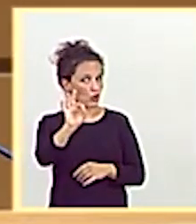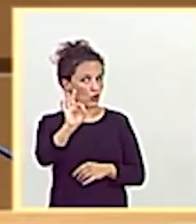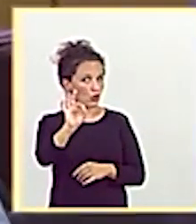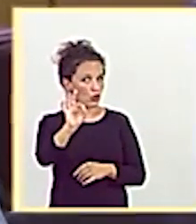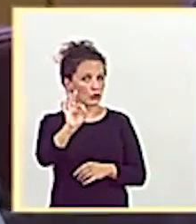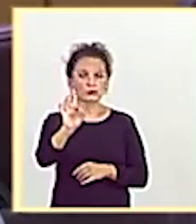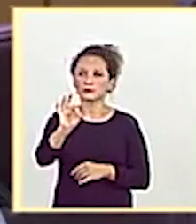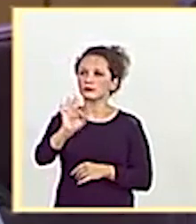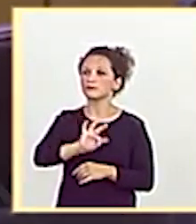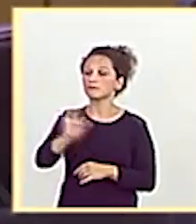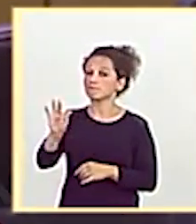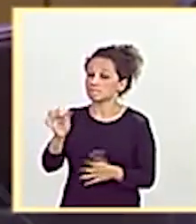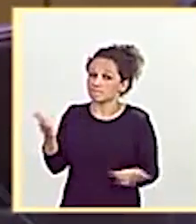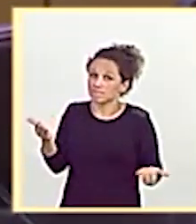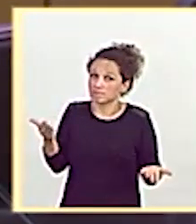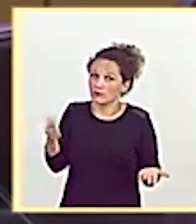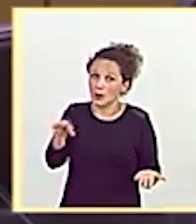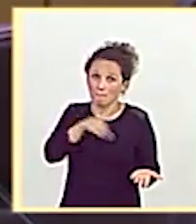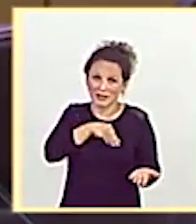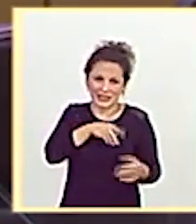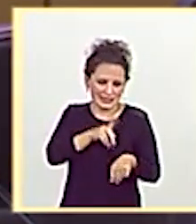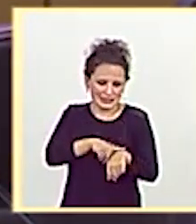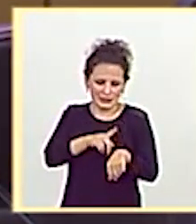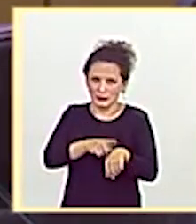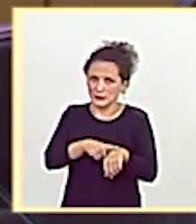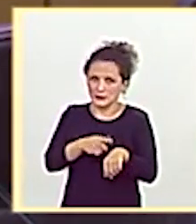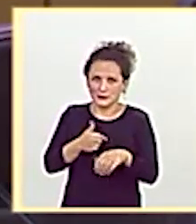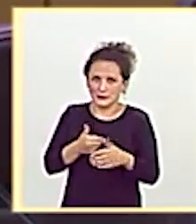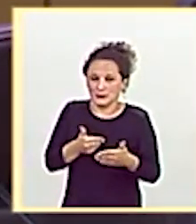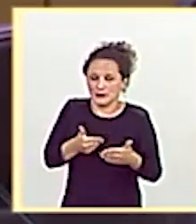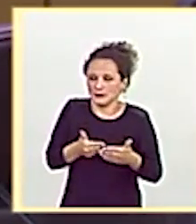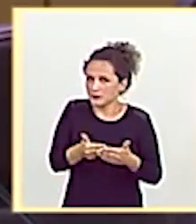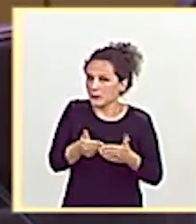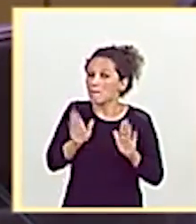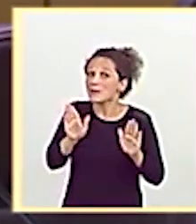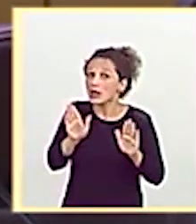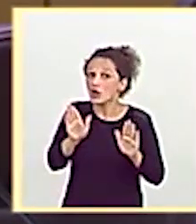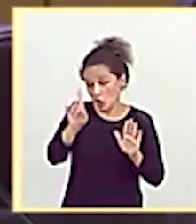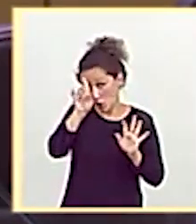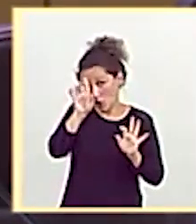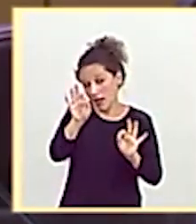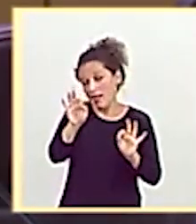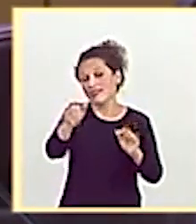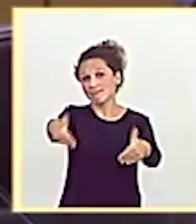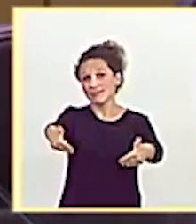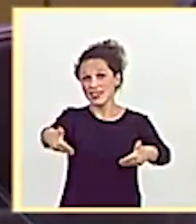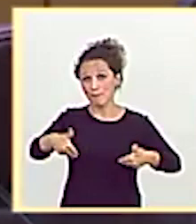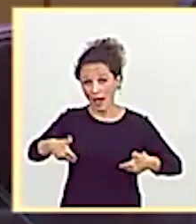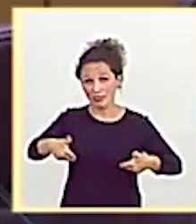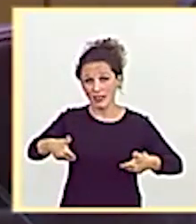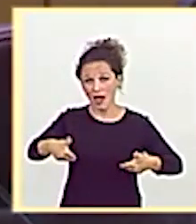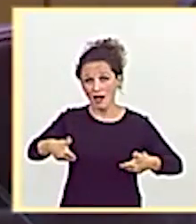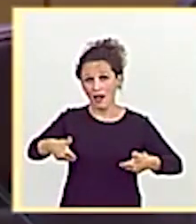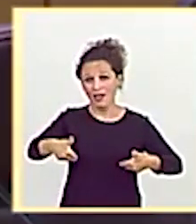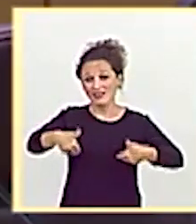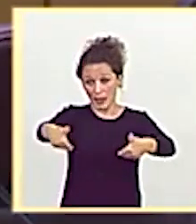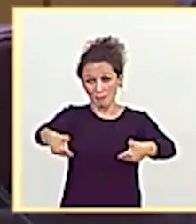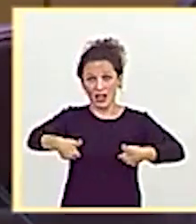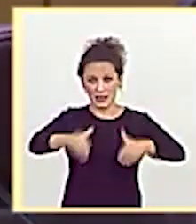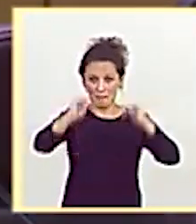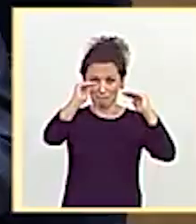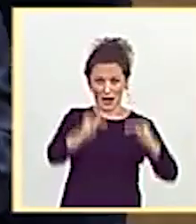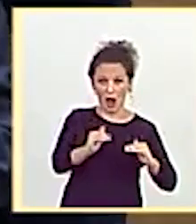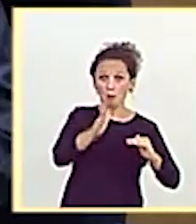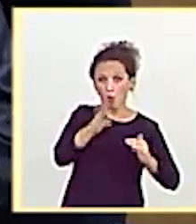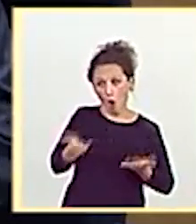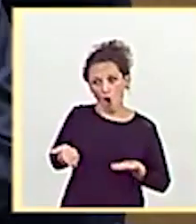Es una pena que no tenga mucho tiempo, pero evidentemente la demanda baja porque la oferta